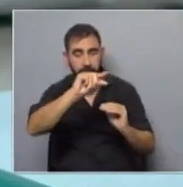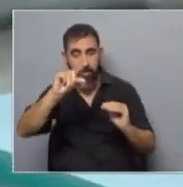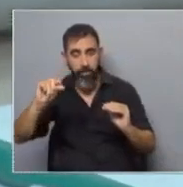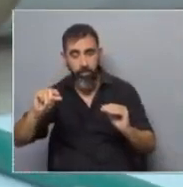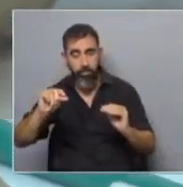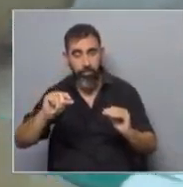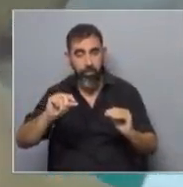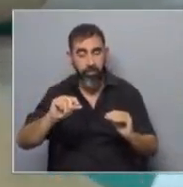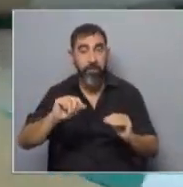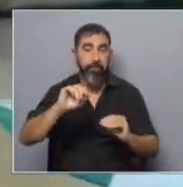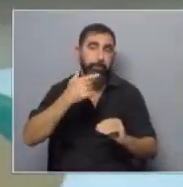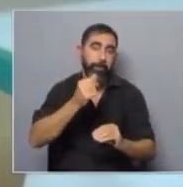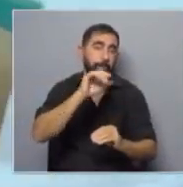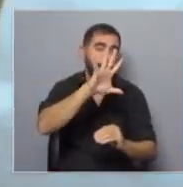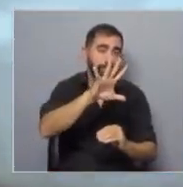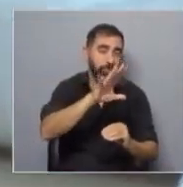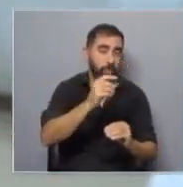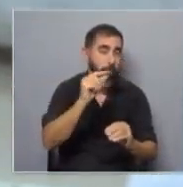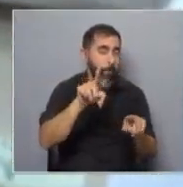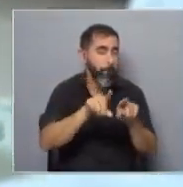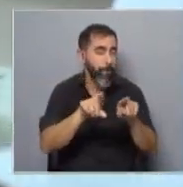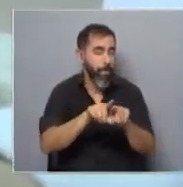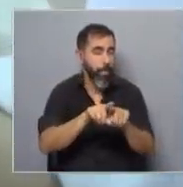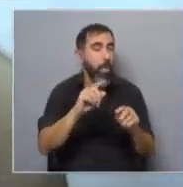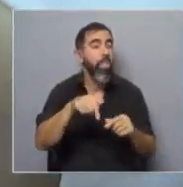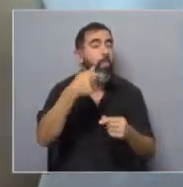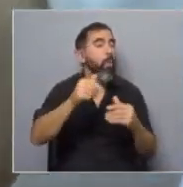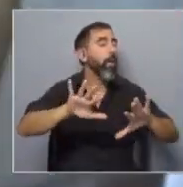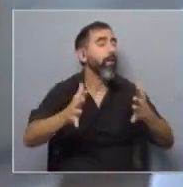si en 5 tenés estas habilidades, ¿qué pasa después?